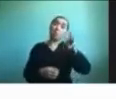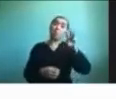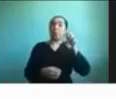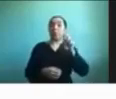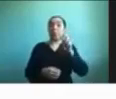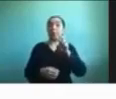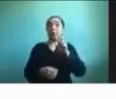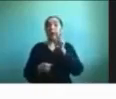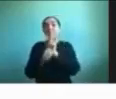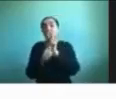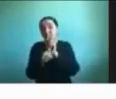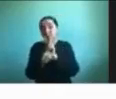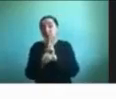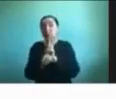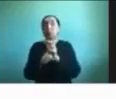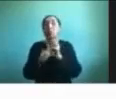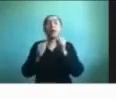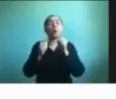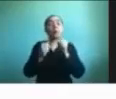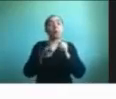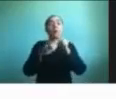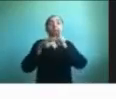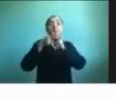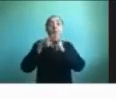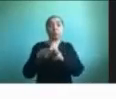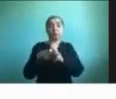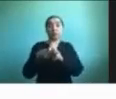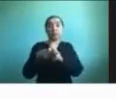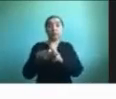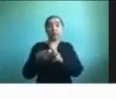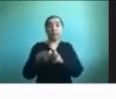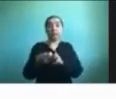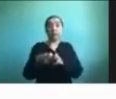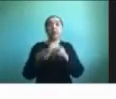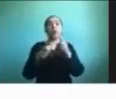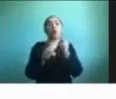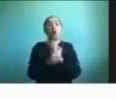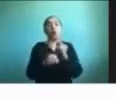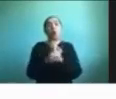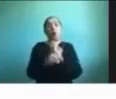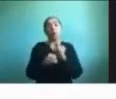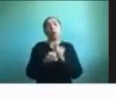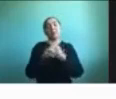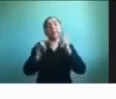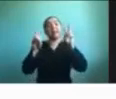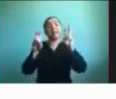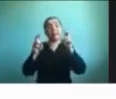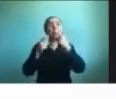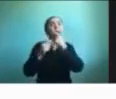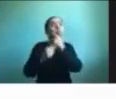profesores, nos podamos sentar y conversar con ellos sobre estos temas y poder responder sus dudas.